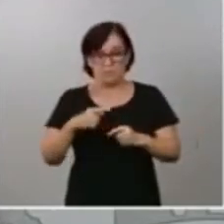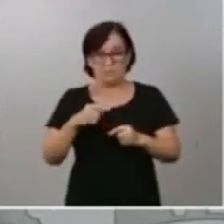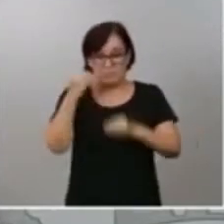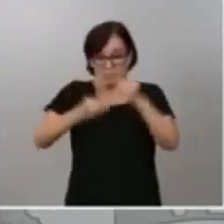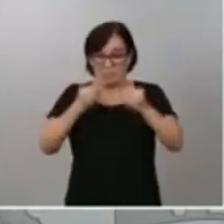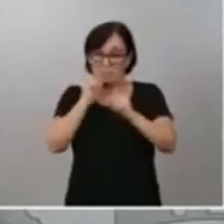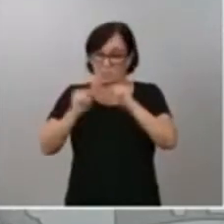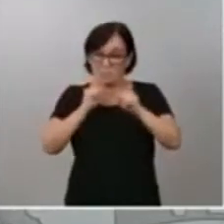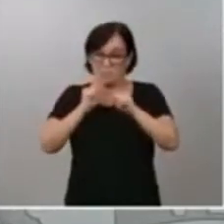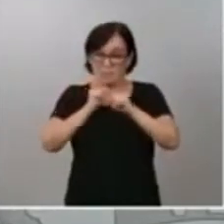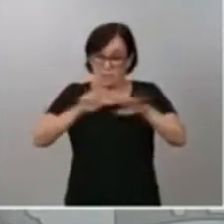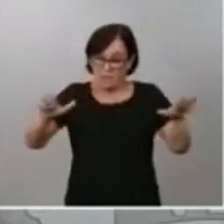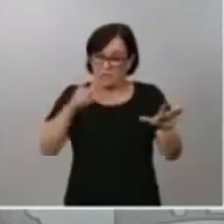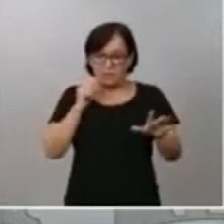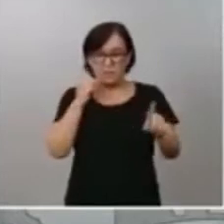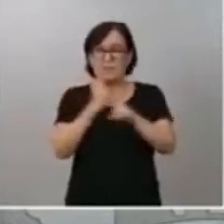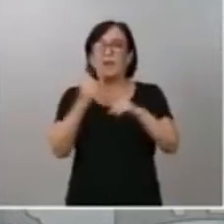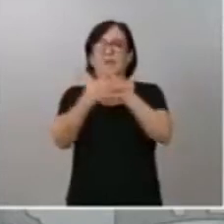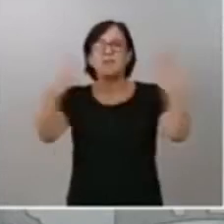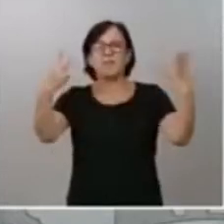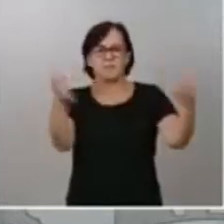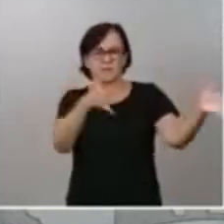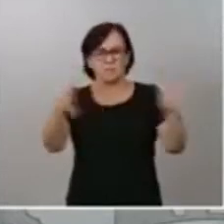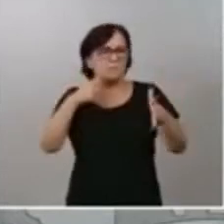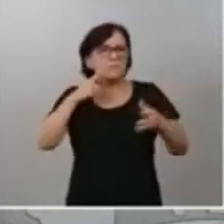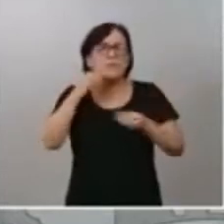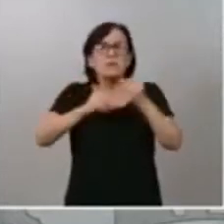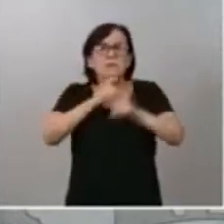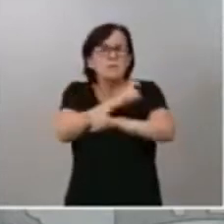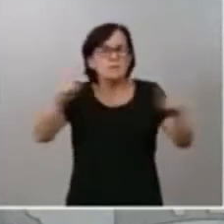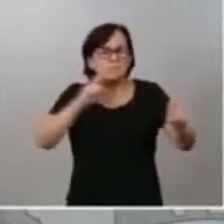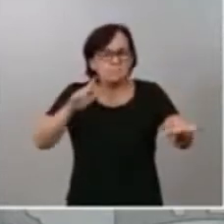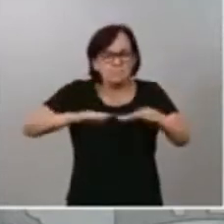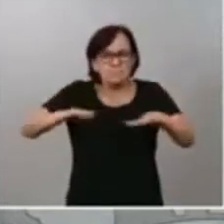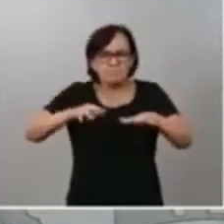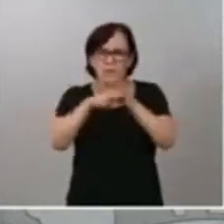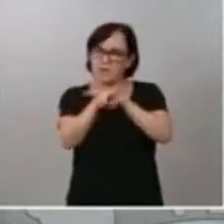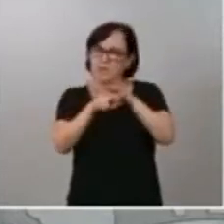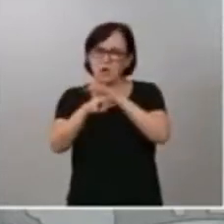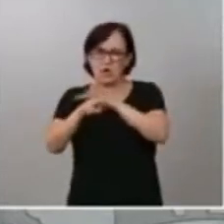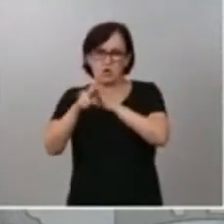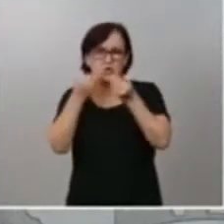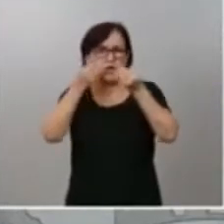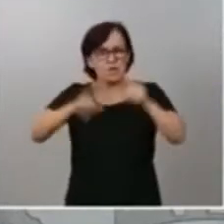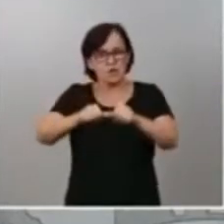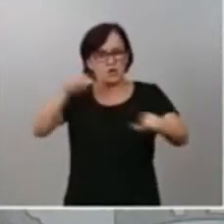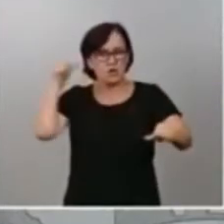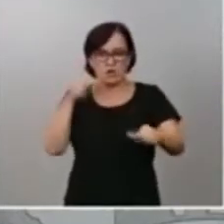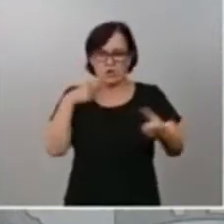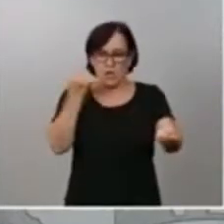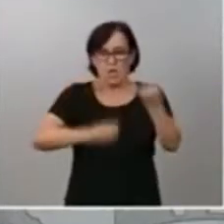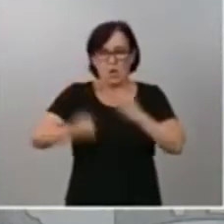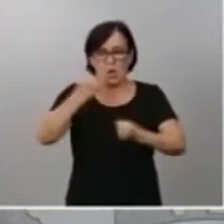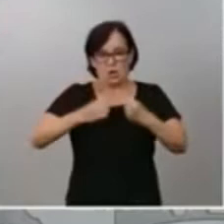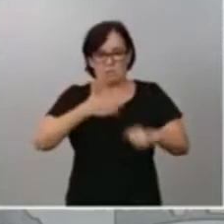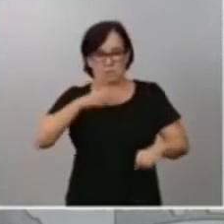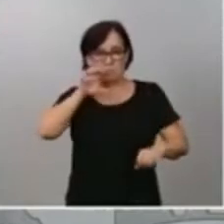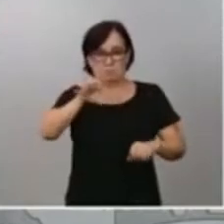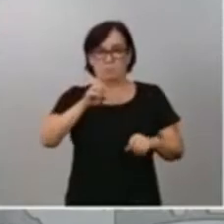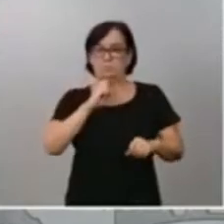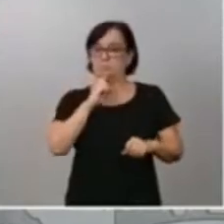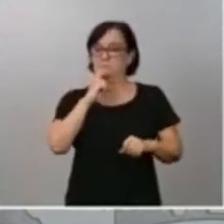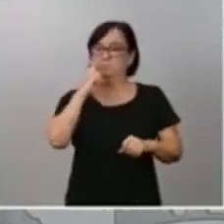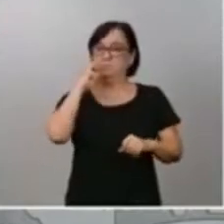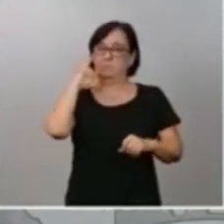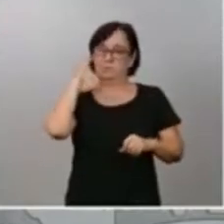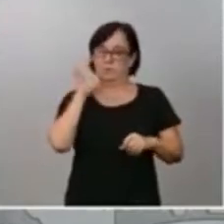marzo pasado anunciamos la mayor movilización de recursos de la historia económica de nuestro país de estos últimos años por un